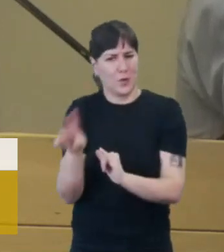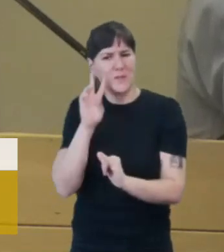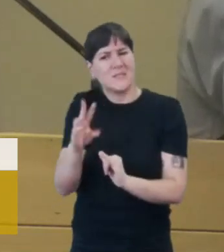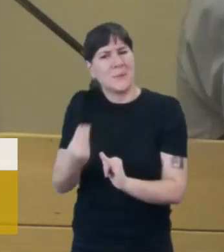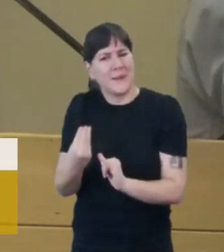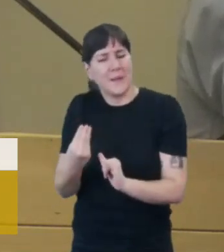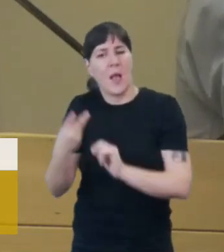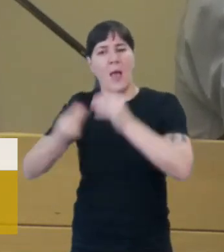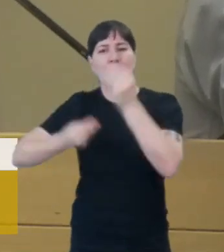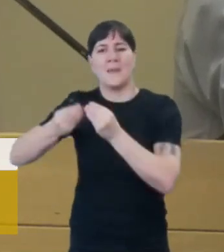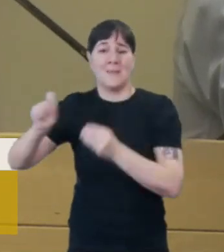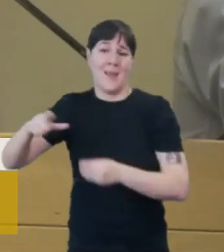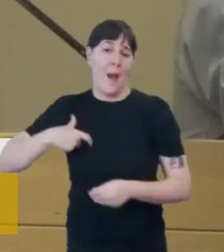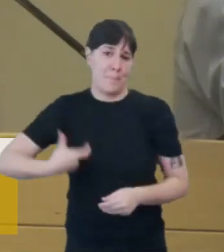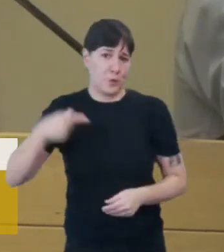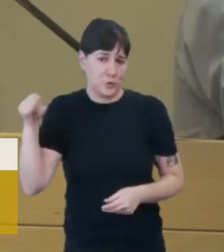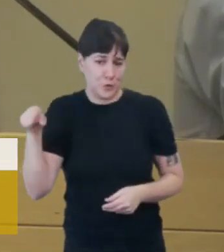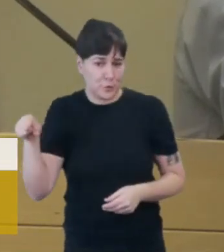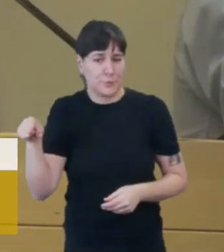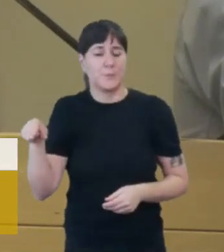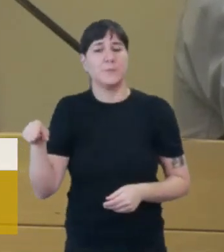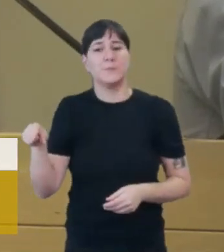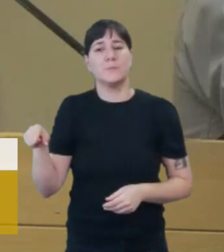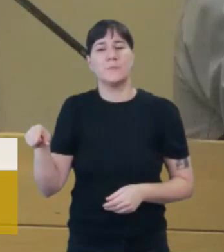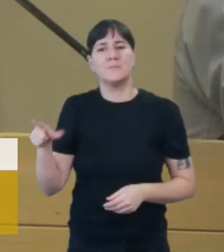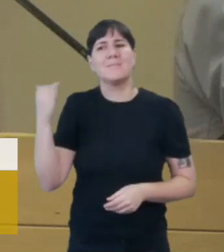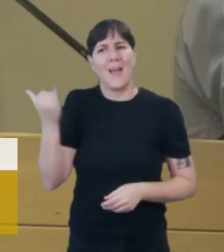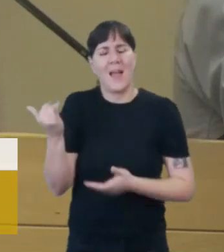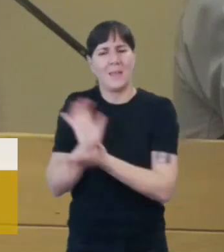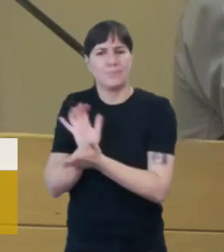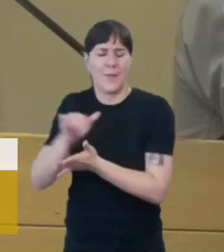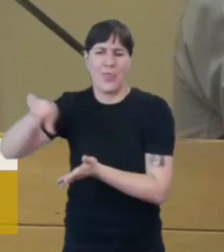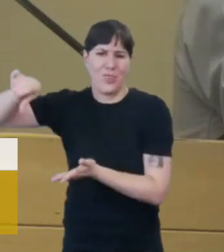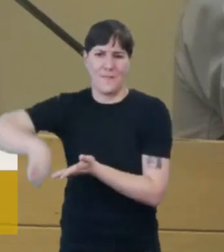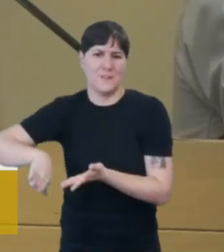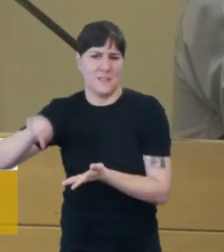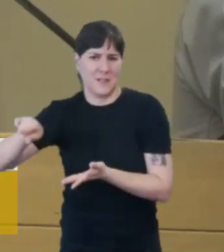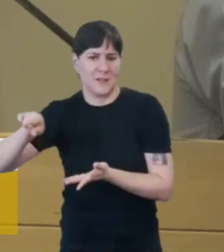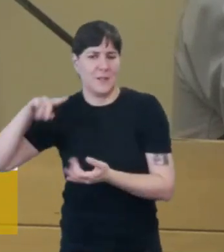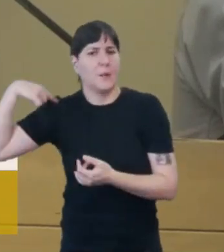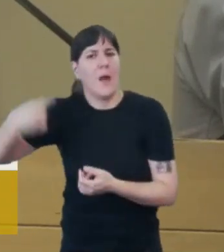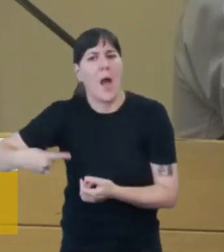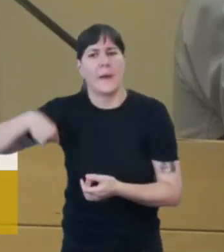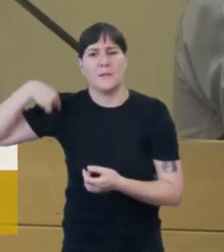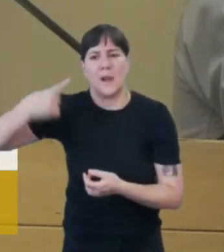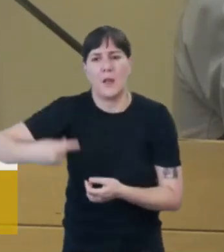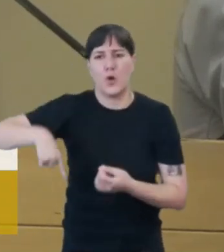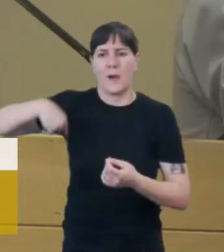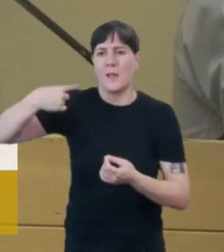Administración Provincial del Seguro de Salud tiene un déficit que viene arrastrando un